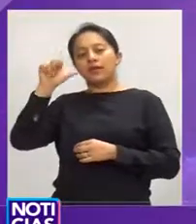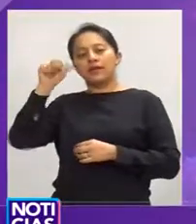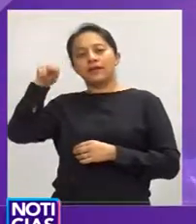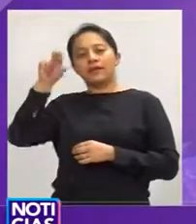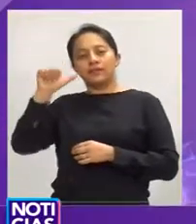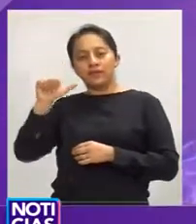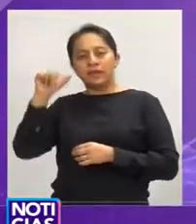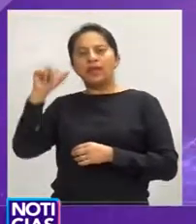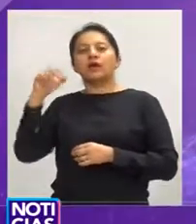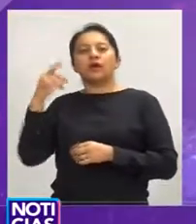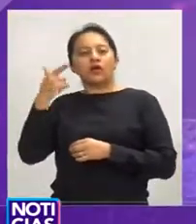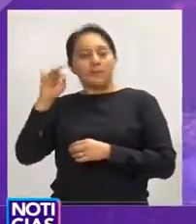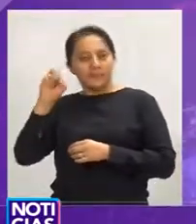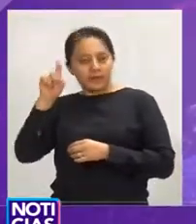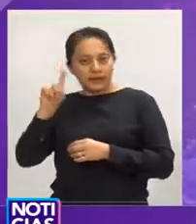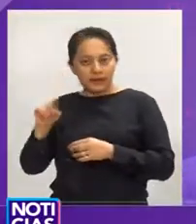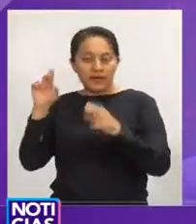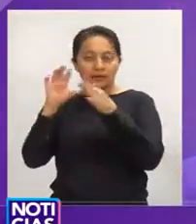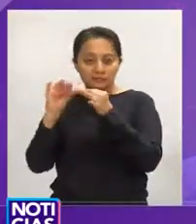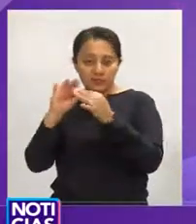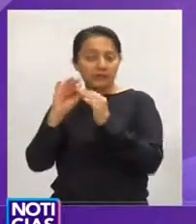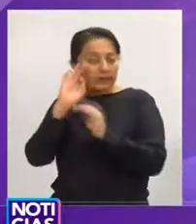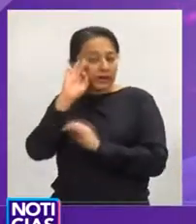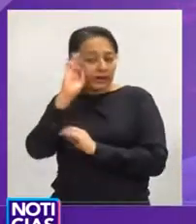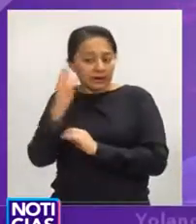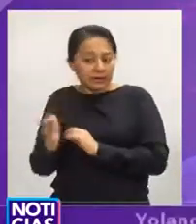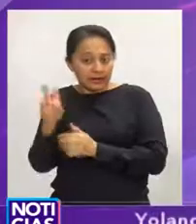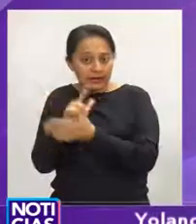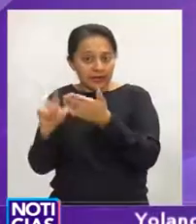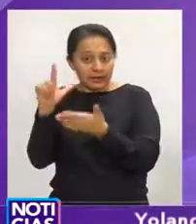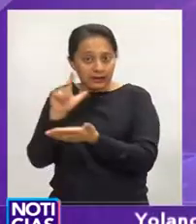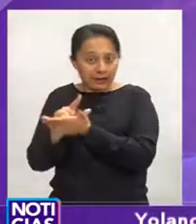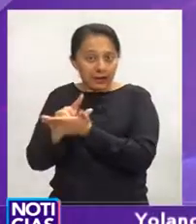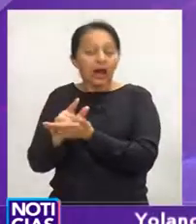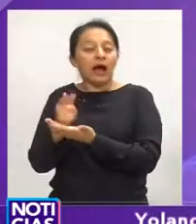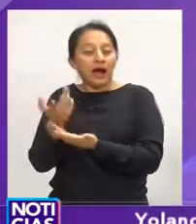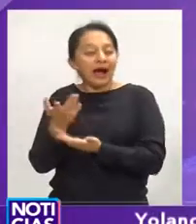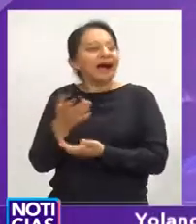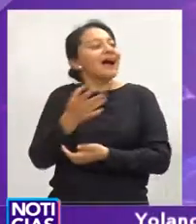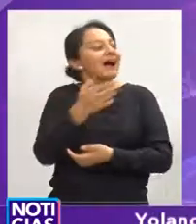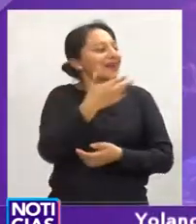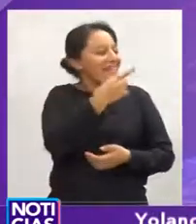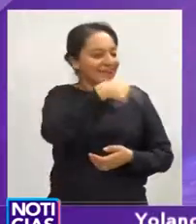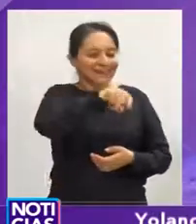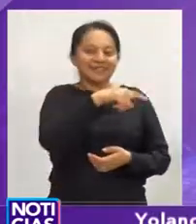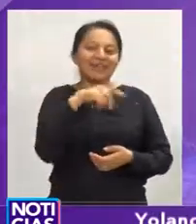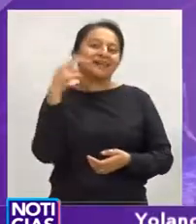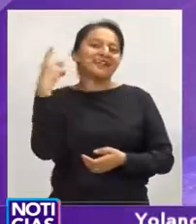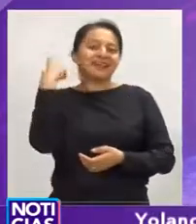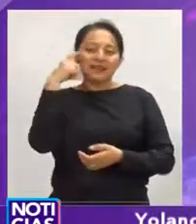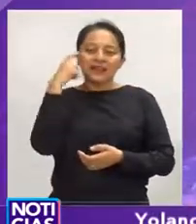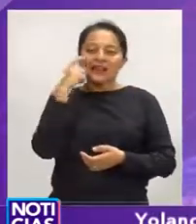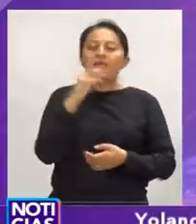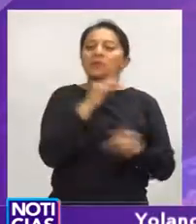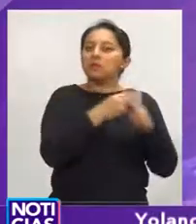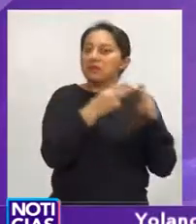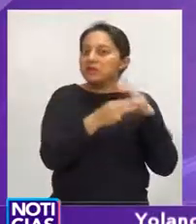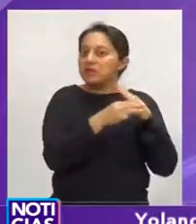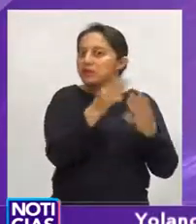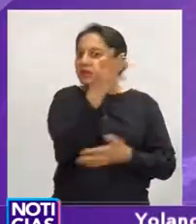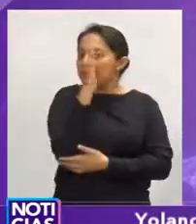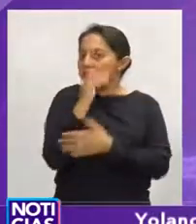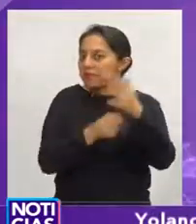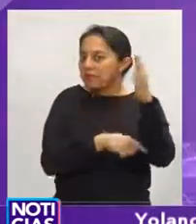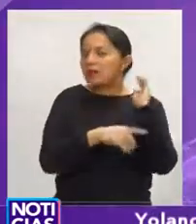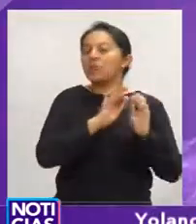materia ambiental y tomar acciones. En donde podemos desprender que se busca un medio ambiente sano,